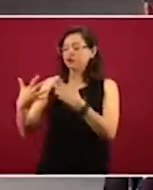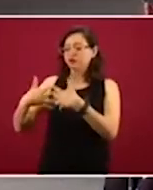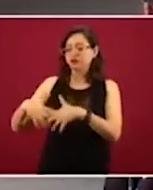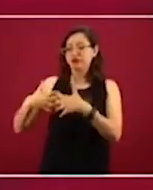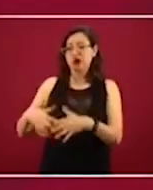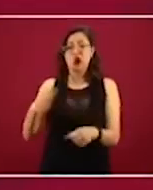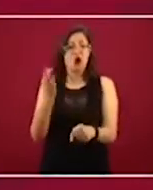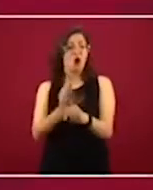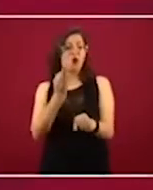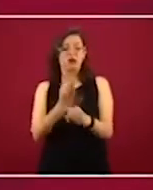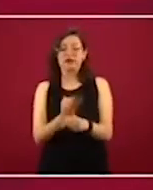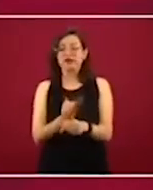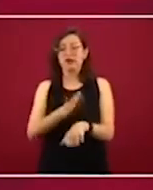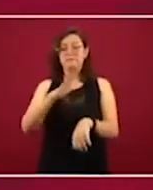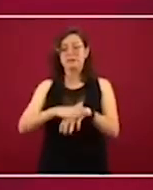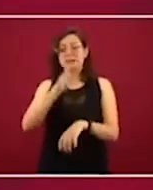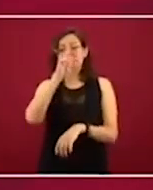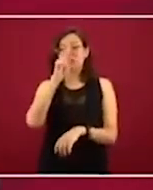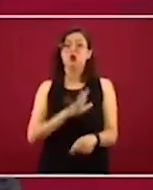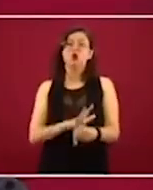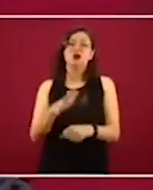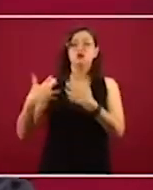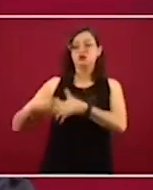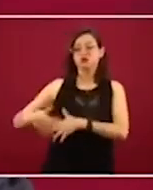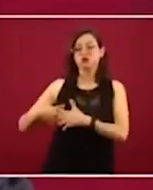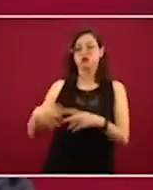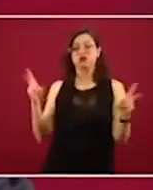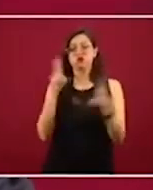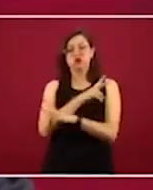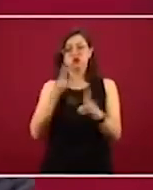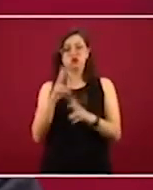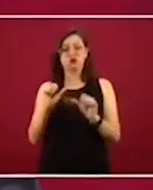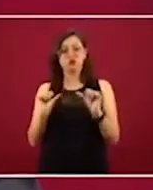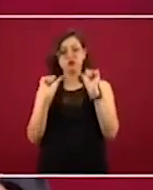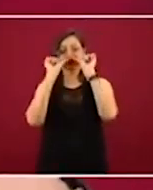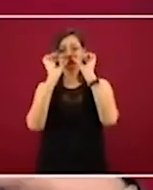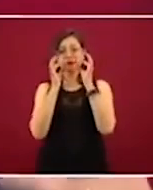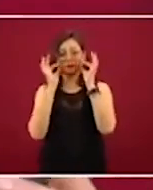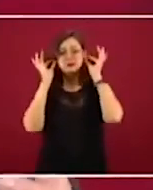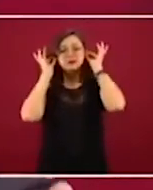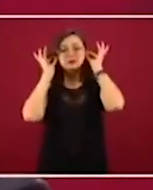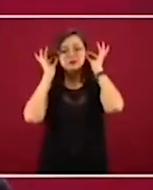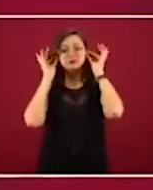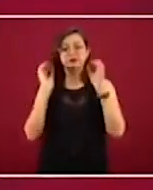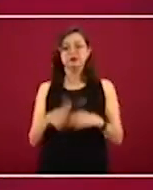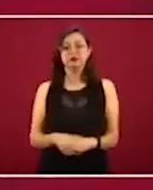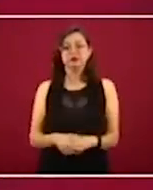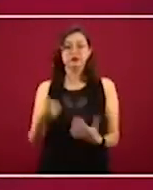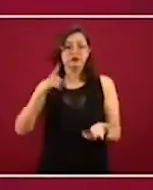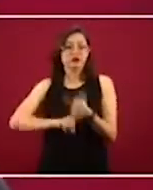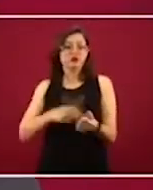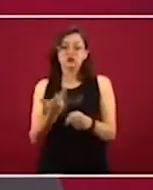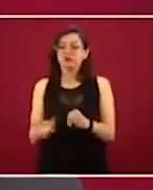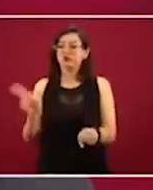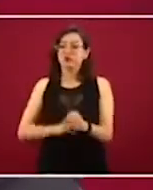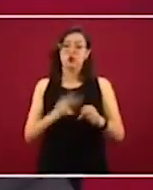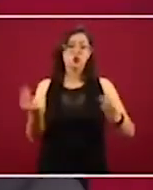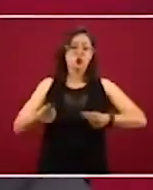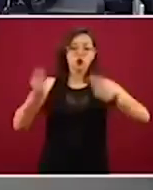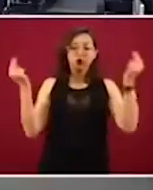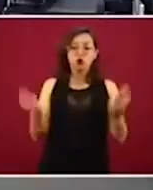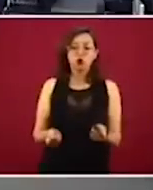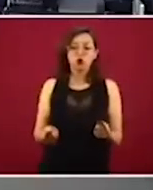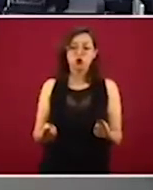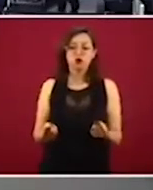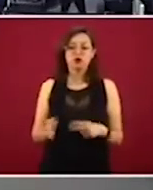demandados hoy en todo el mundo son los ventiladores y lo que acompaña a los ventiladores en los hospitales, lo que